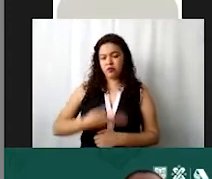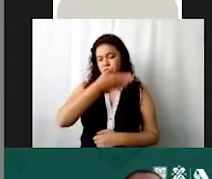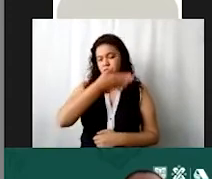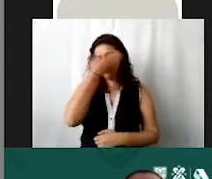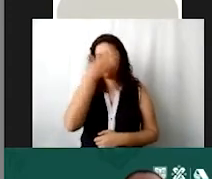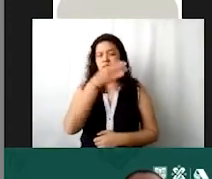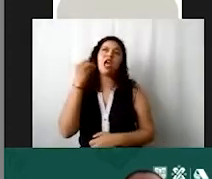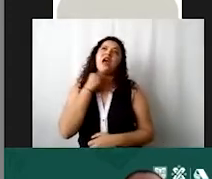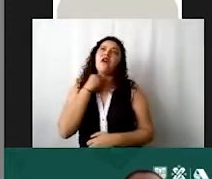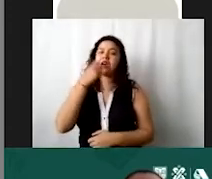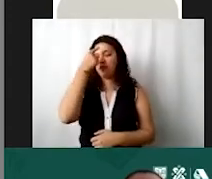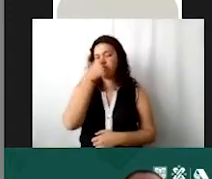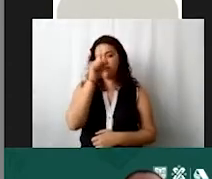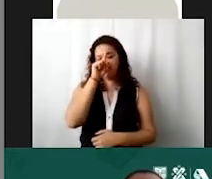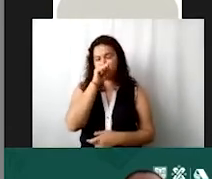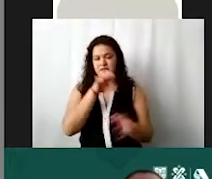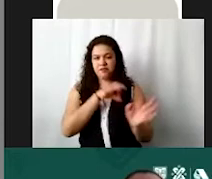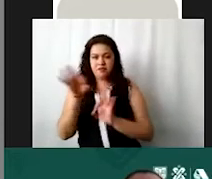para asesoría laboral